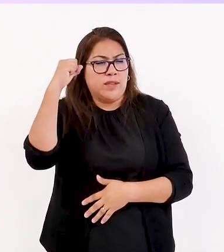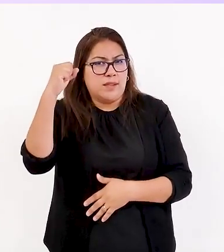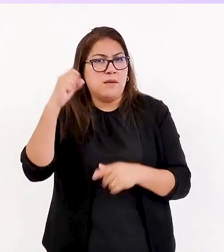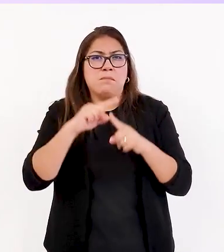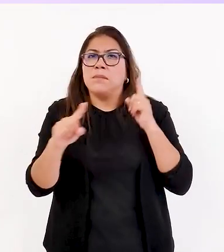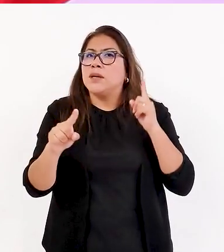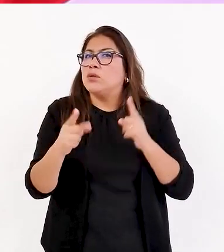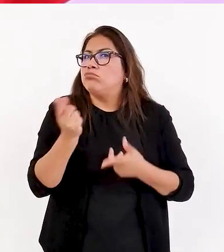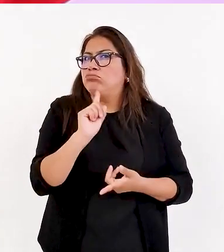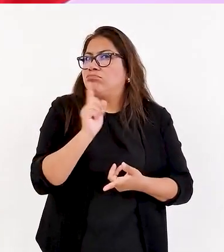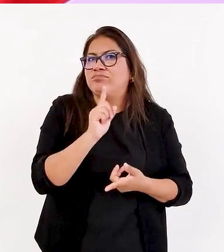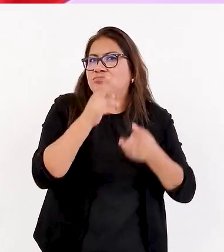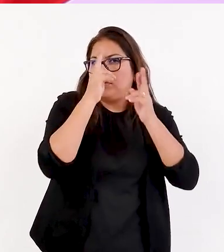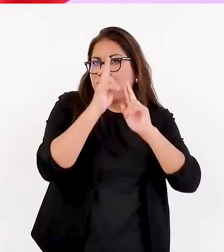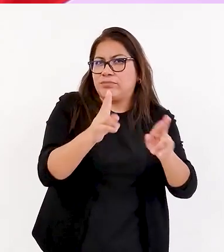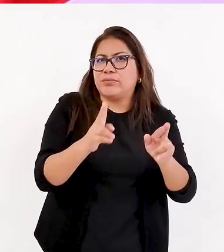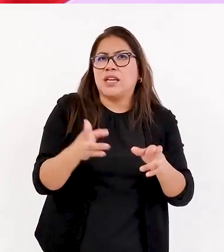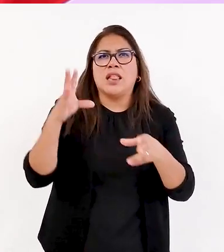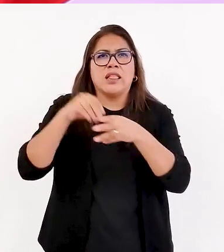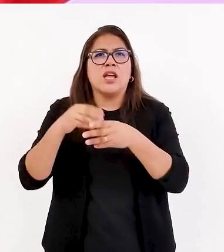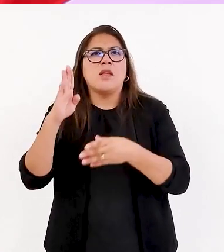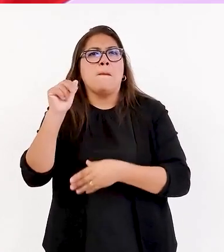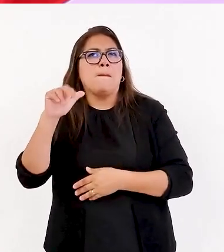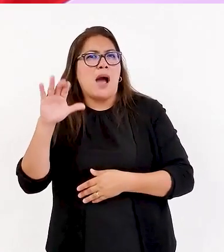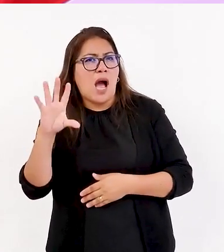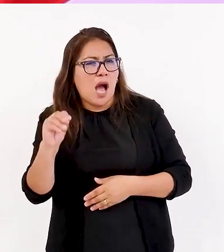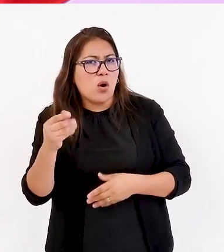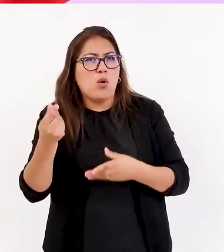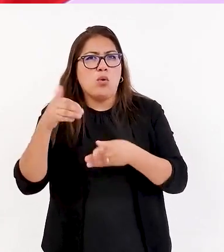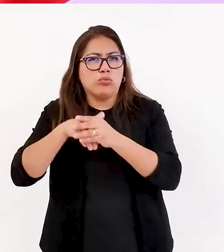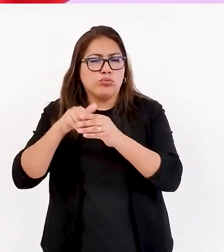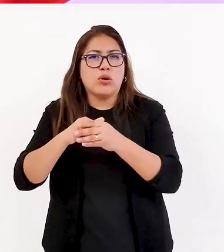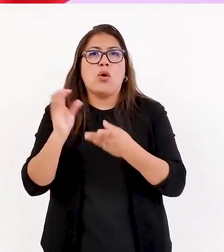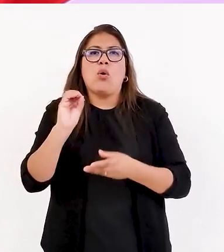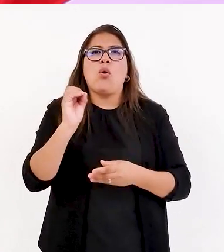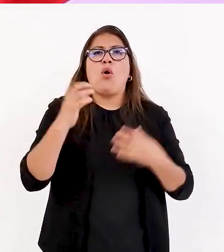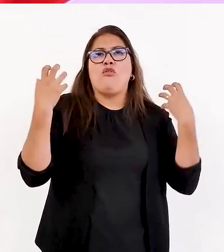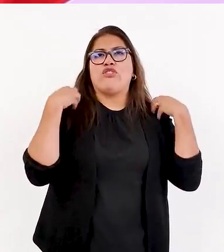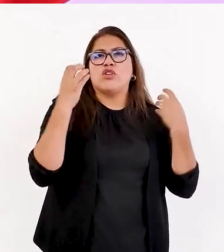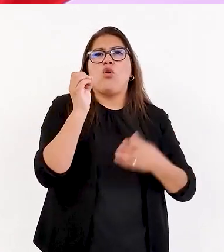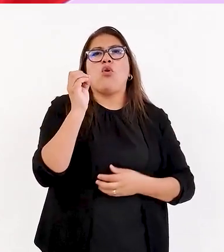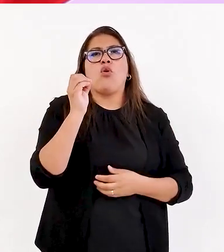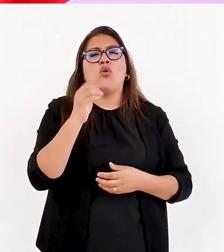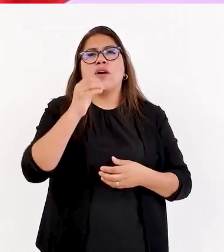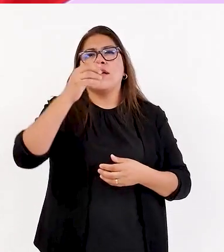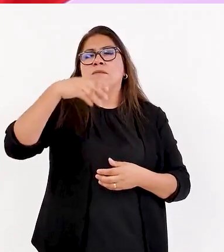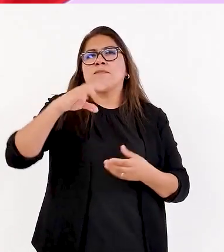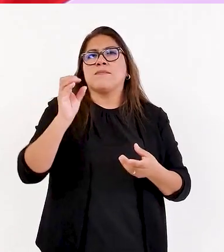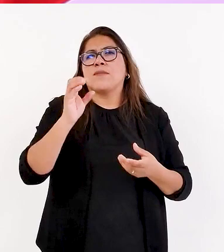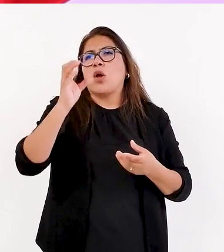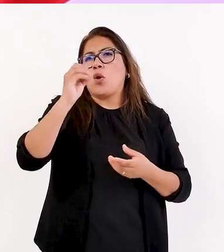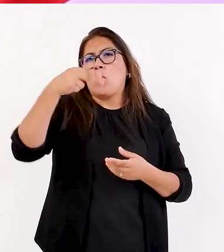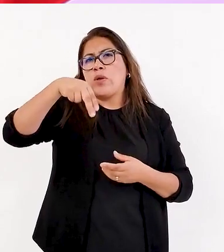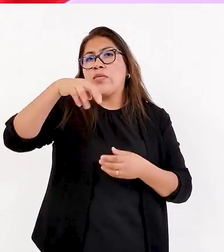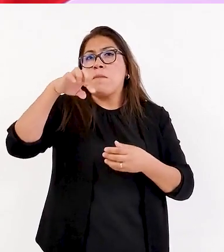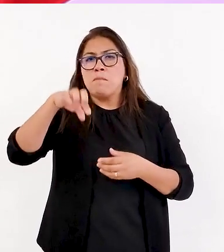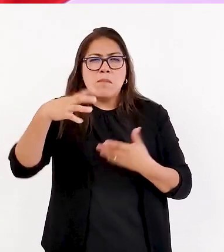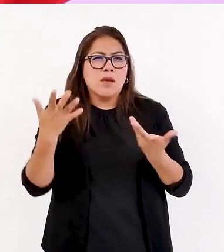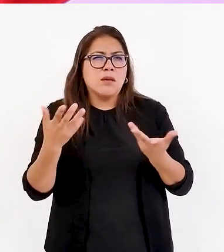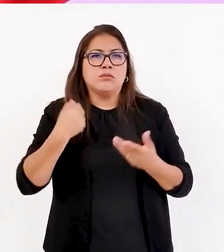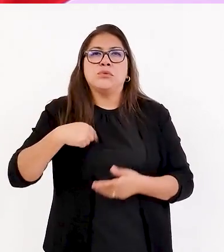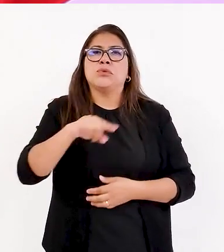no sé, podemos decir, en los bancos, en la ONP, etc. Es variado. Nosotros acompañamos, ¿no?